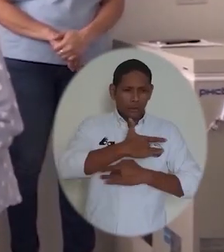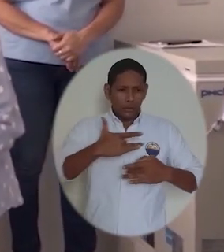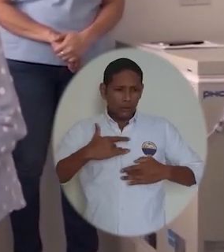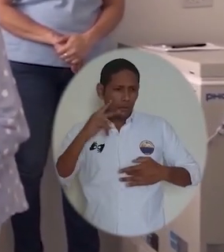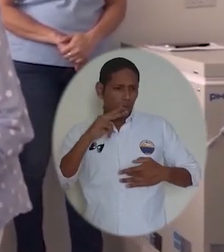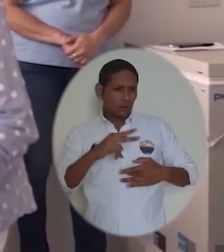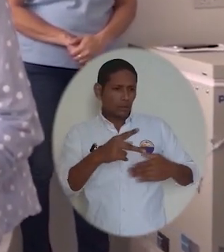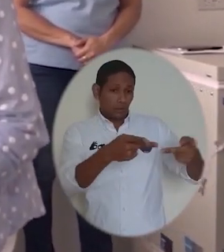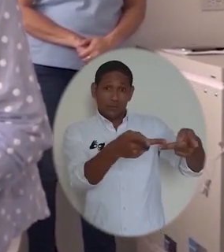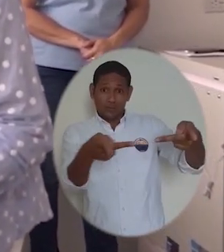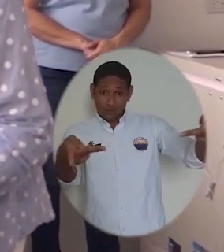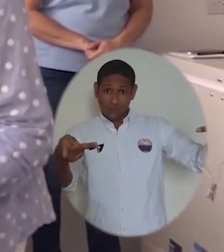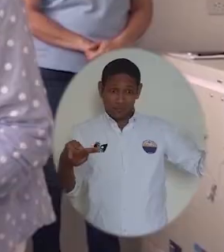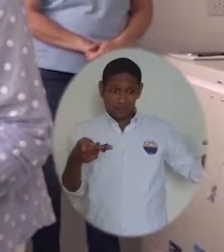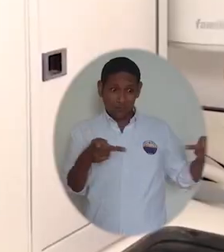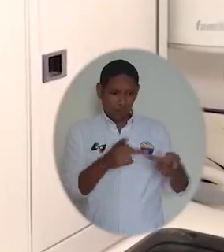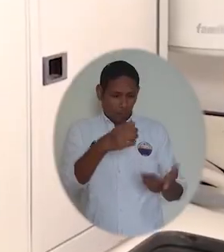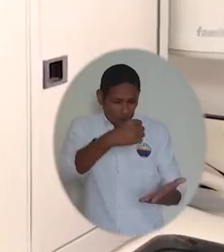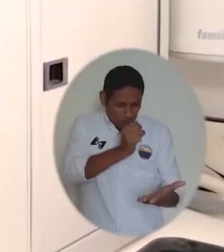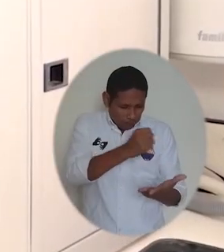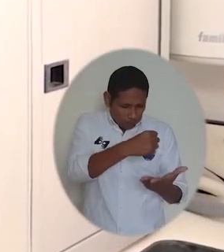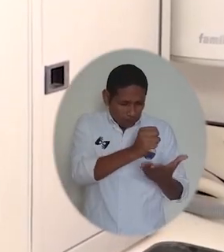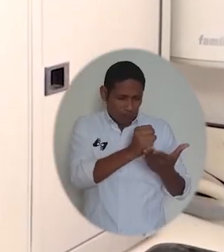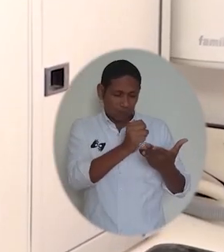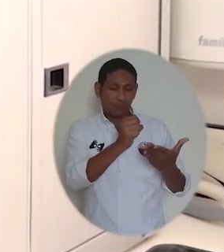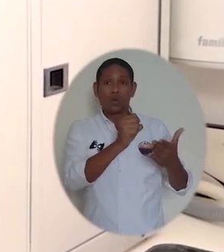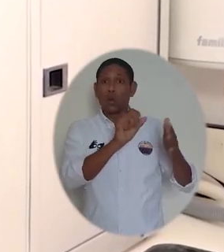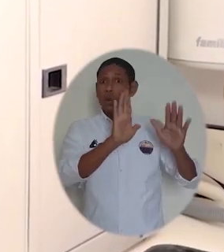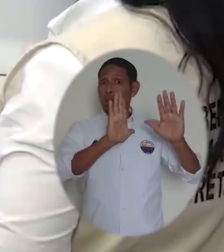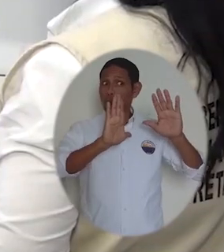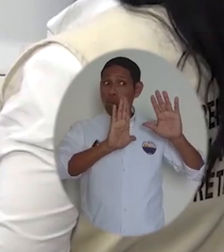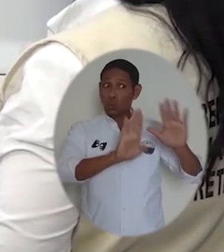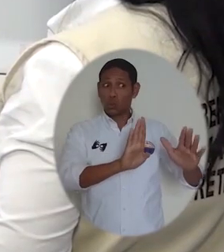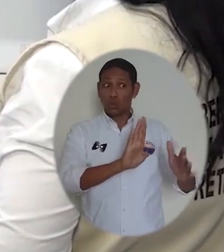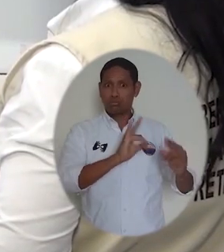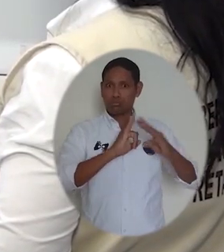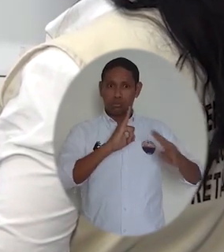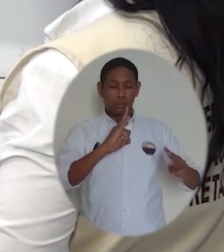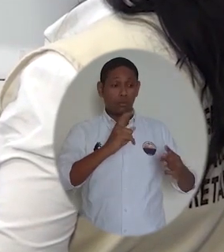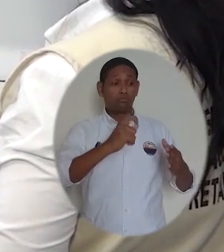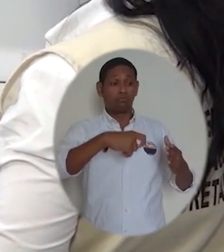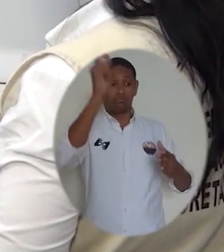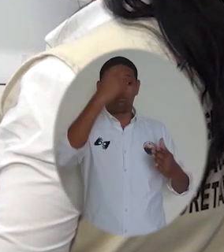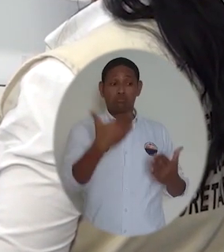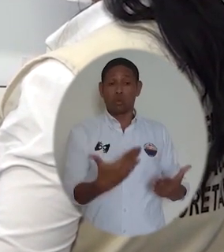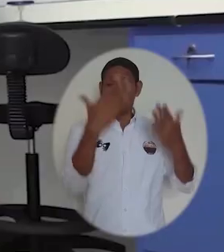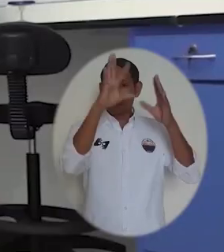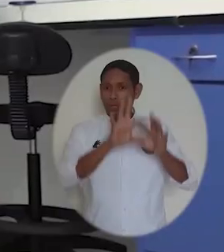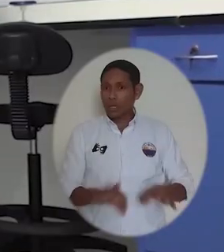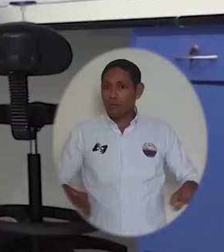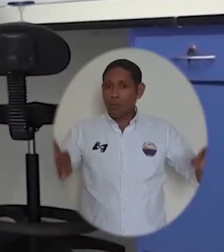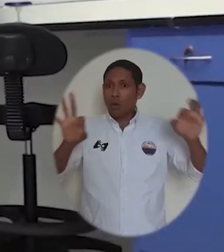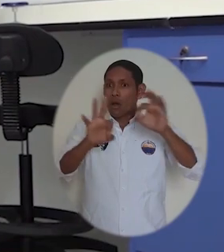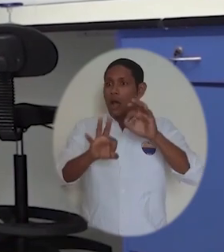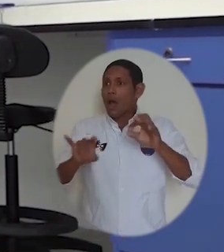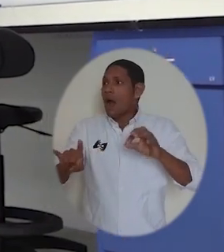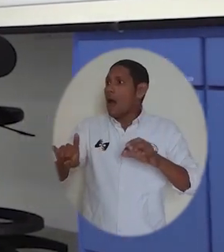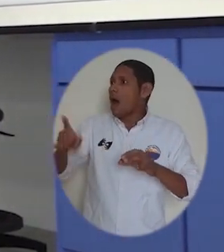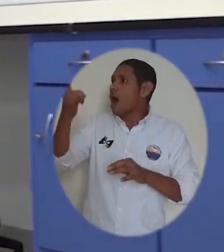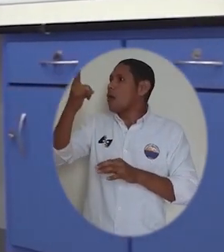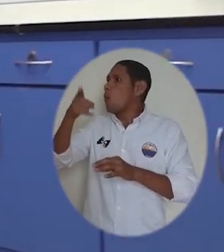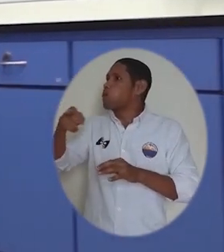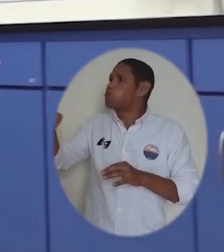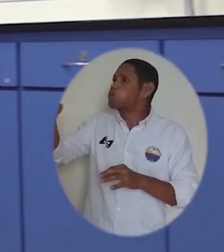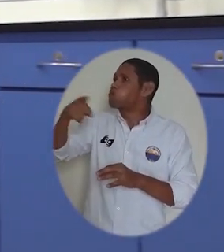de Salud al Laboratorio de Biología Molecular del Alma Mater es un acierto que brinda un aporte fundamental en la detección temprana de casos